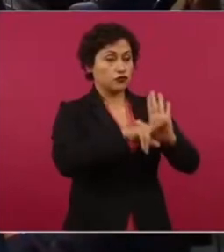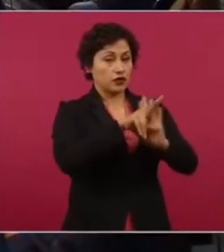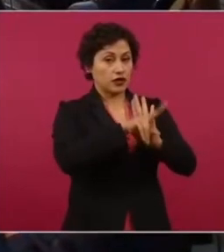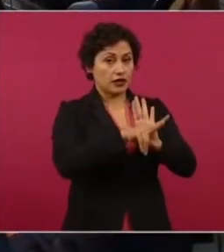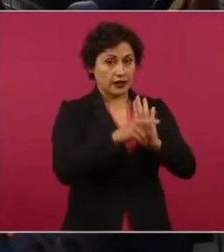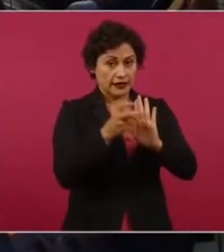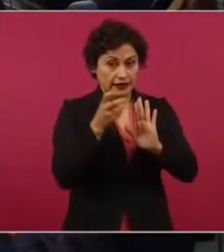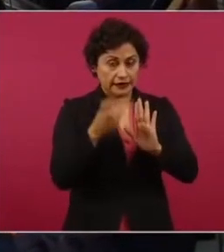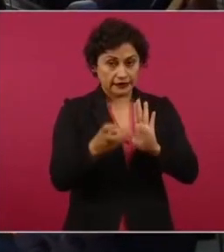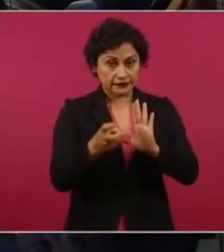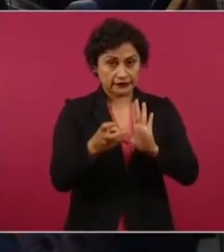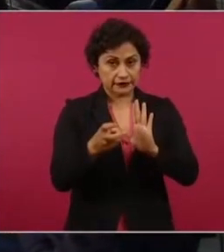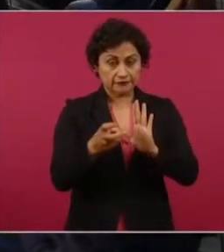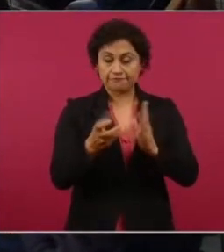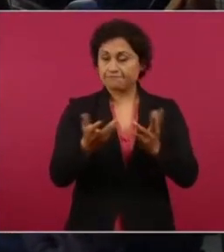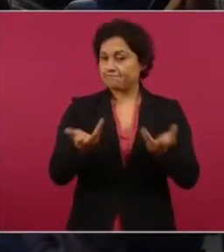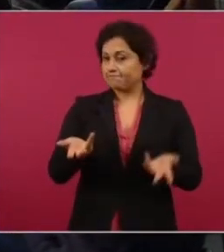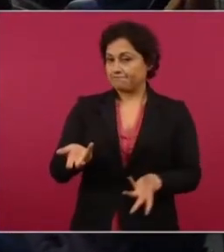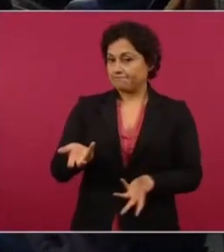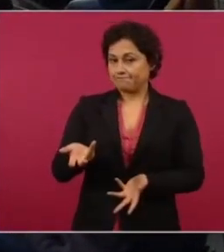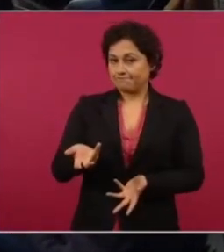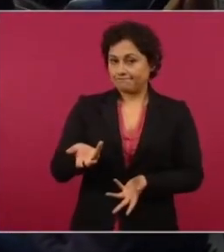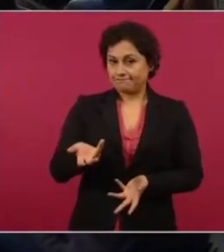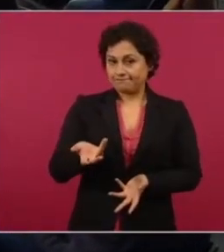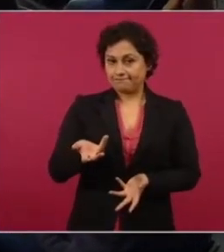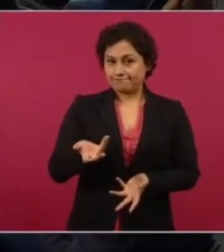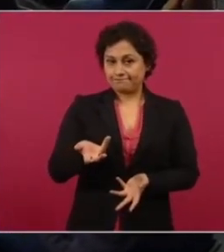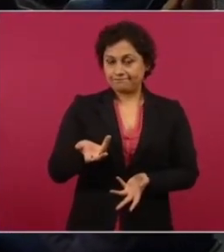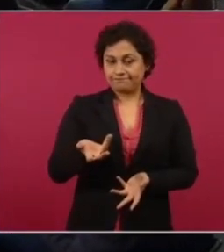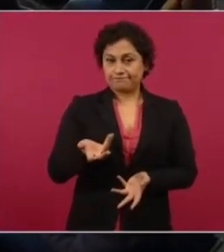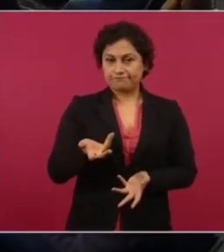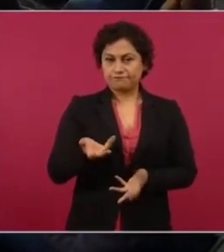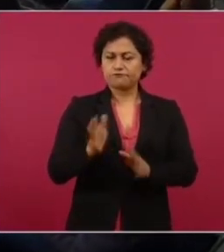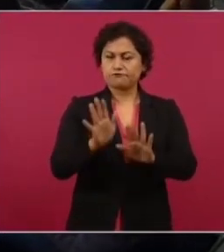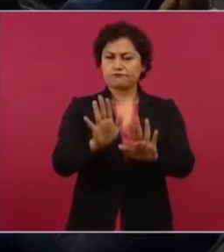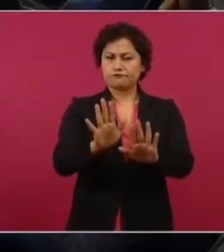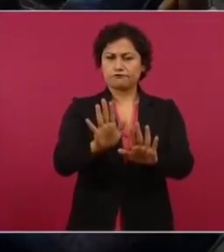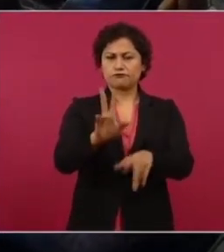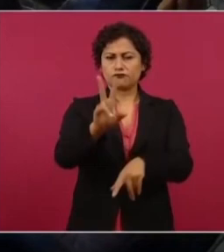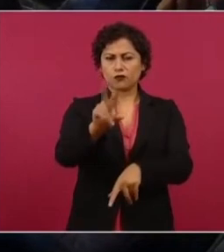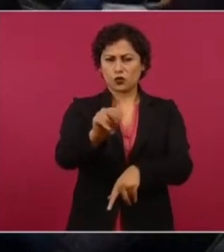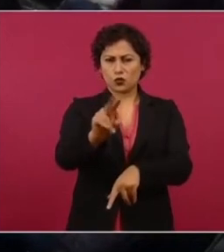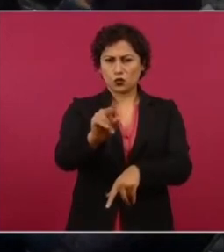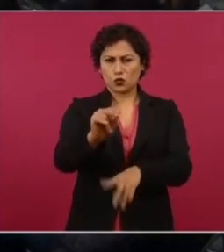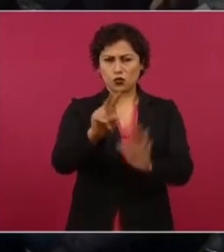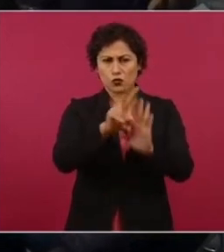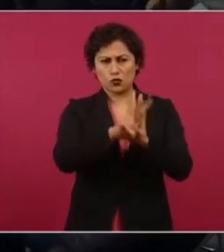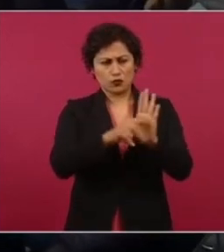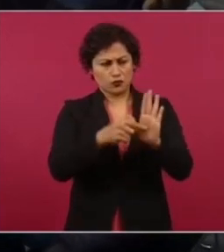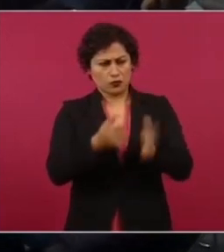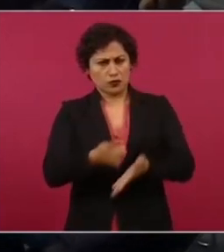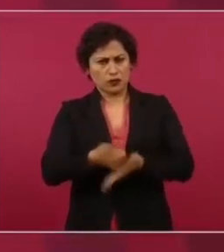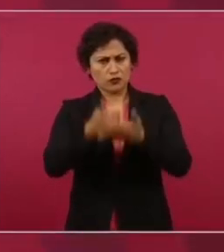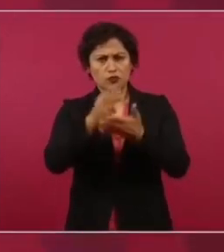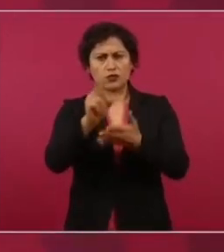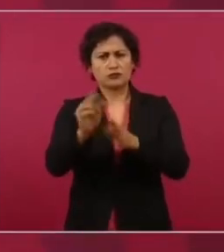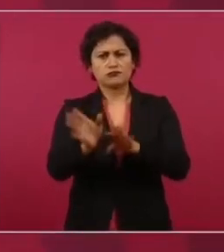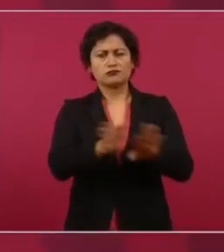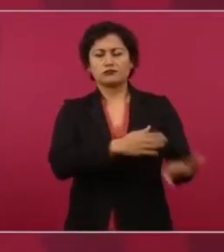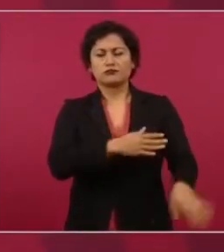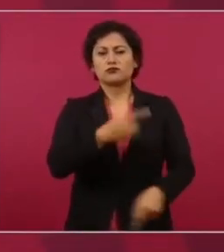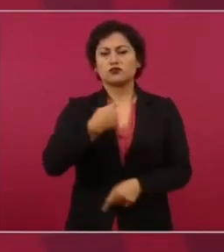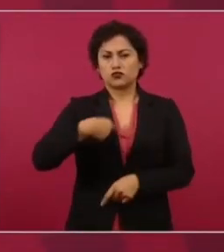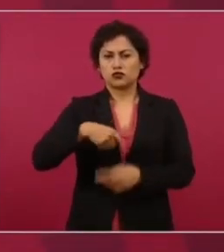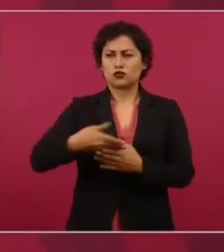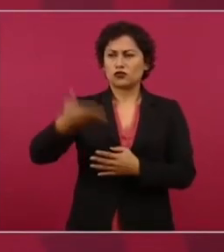documental y no está de por medio ningún documental nosotros estamos haciendo esto desde el principio